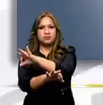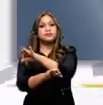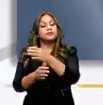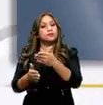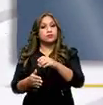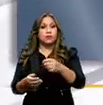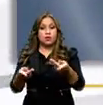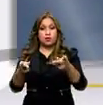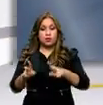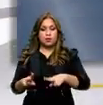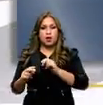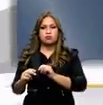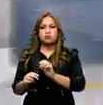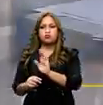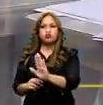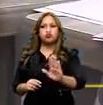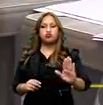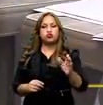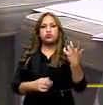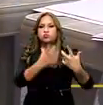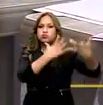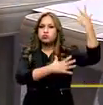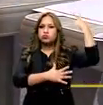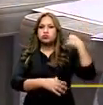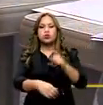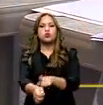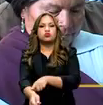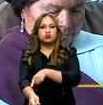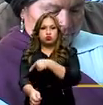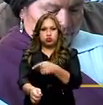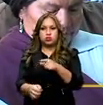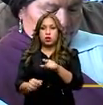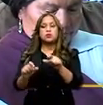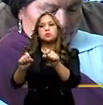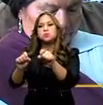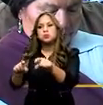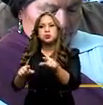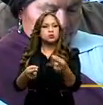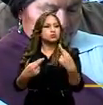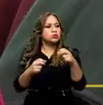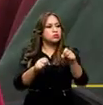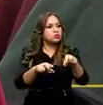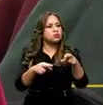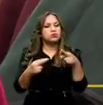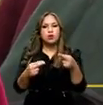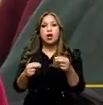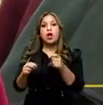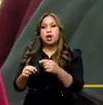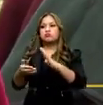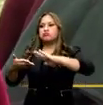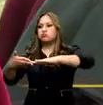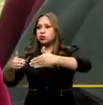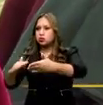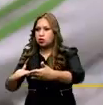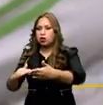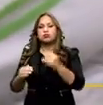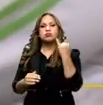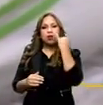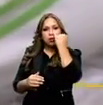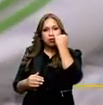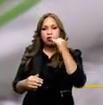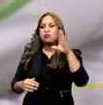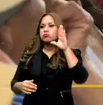tradicionales y los saberes ancestrales que se trasladan a consulta prelegislativa, a comunas, comunidades y pueblos indígenas,